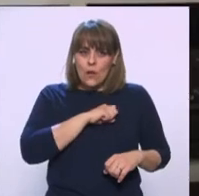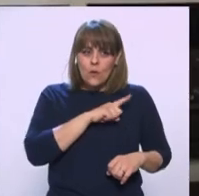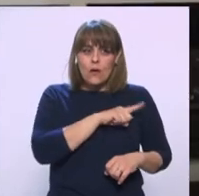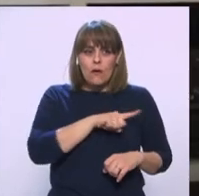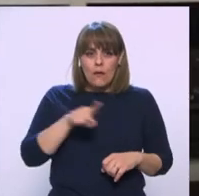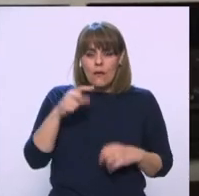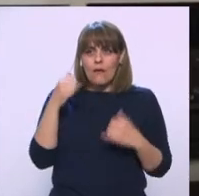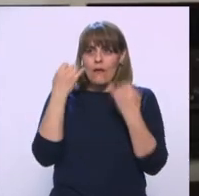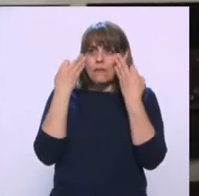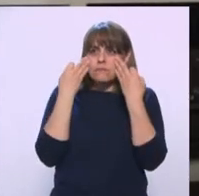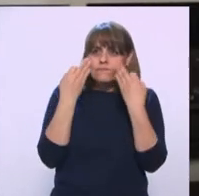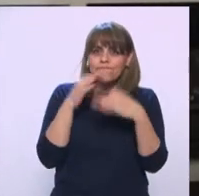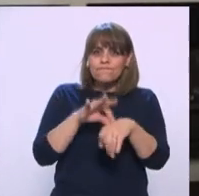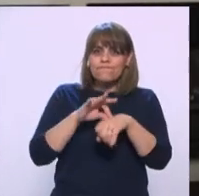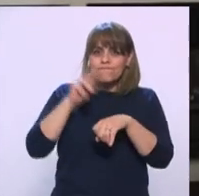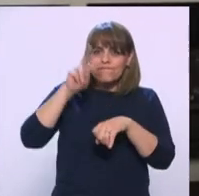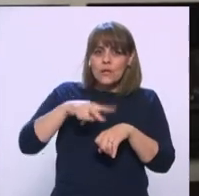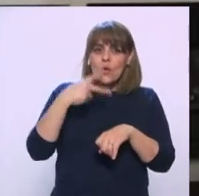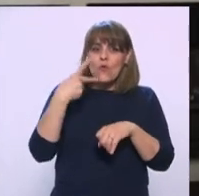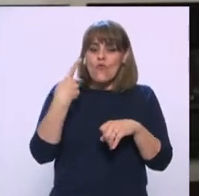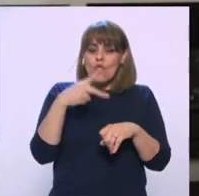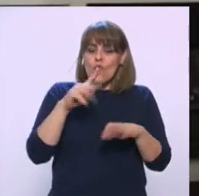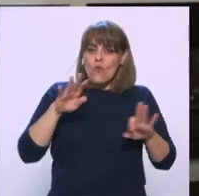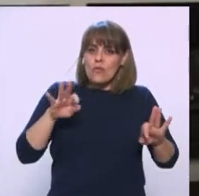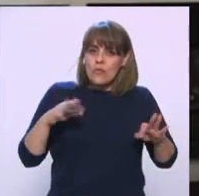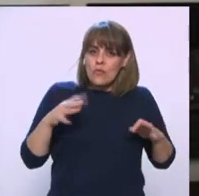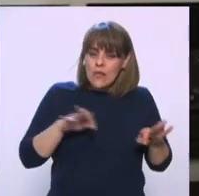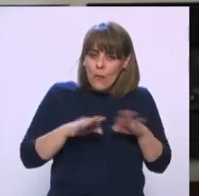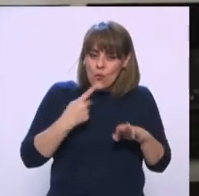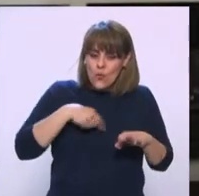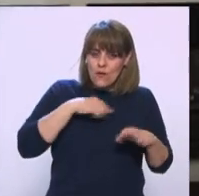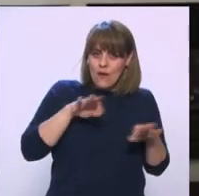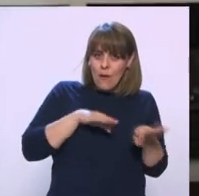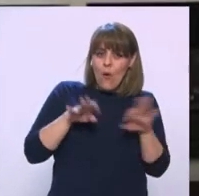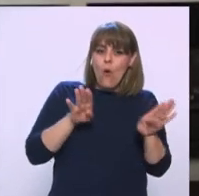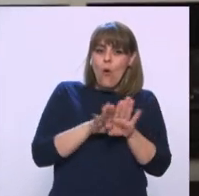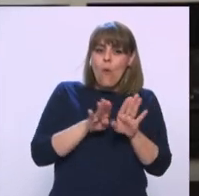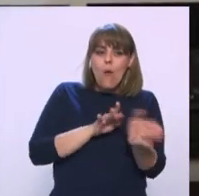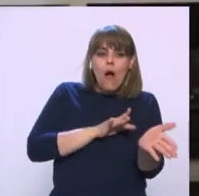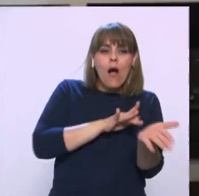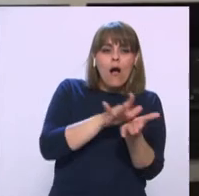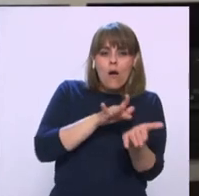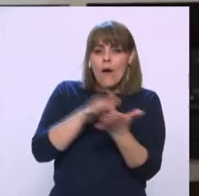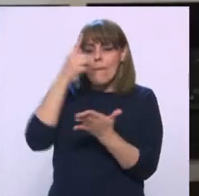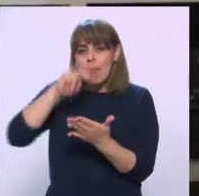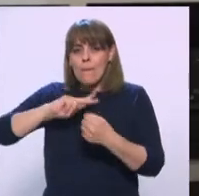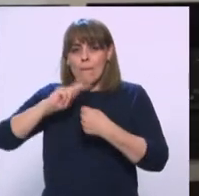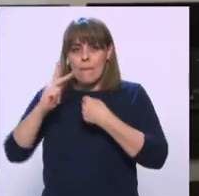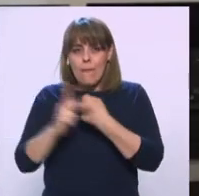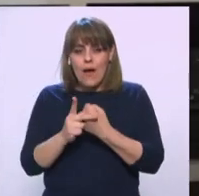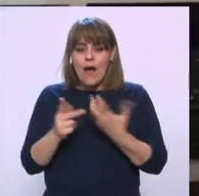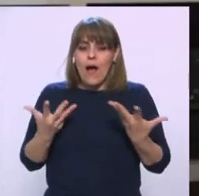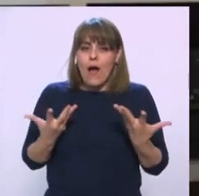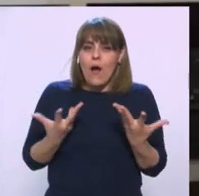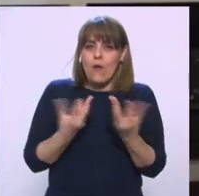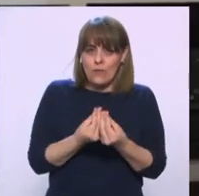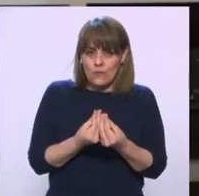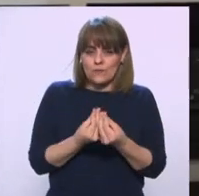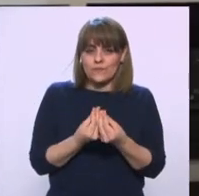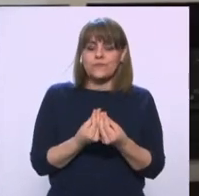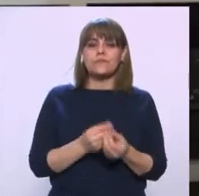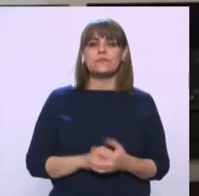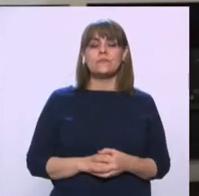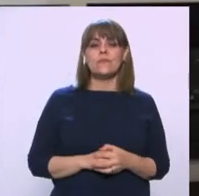oportunidad que hay de contribuir, no solo a la salud, sino al desarrollo y al bienestar del país. Entonces, pues, ojalá y,